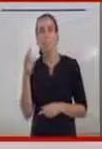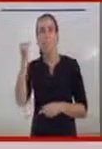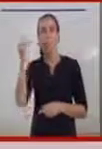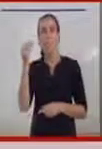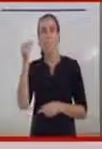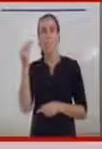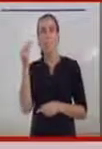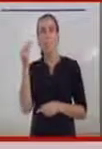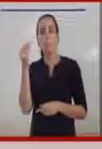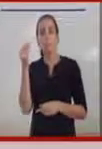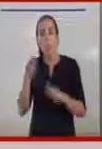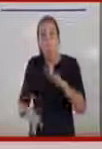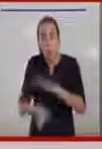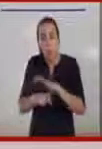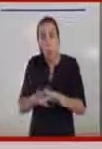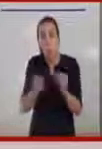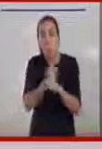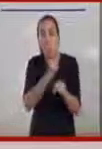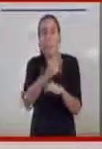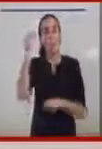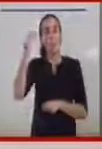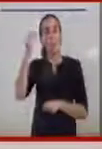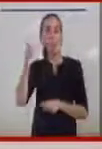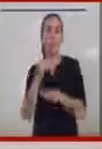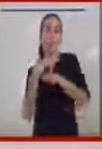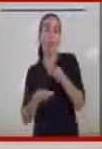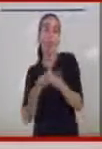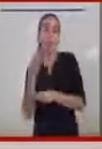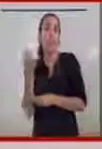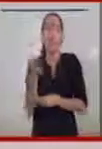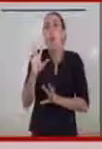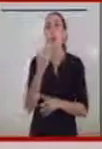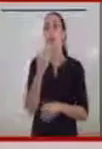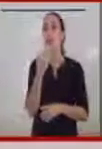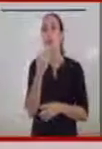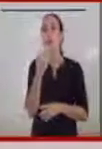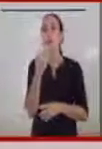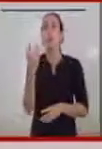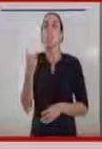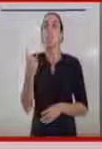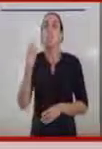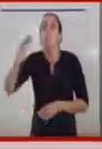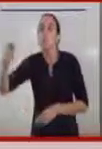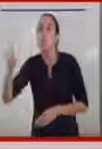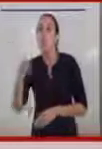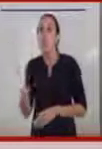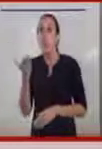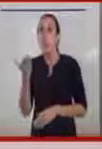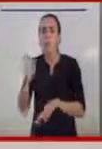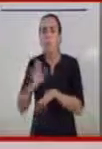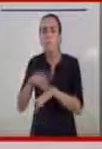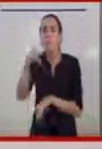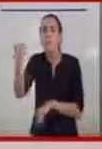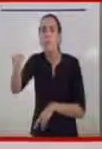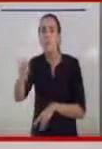y decir qué tendríamos que hacer o qué les parecía, si sería algo importante para ellos. La verdad es que